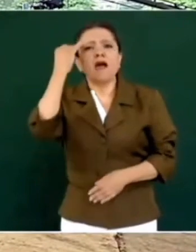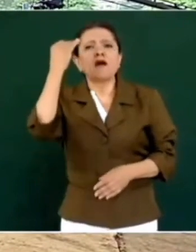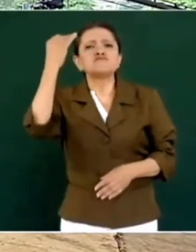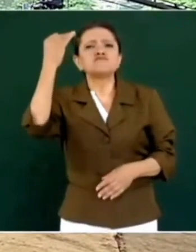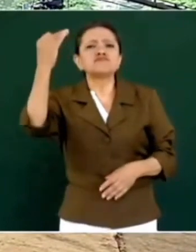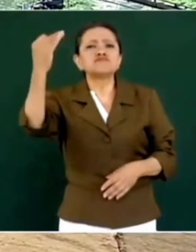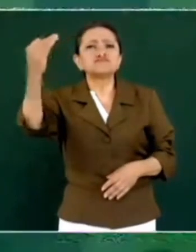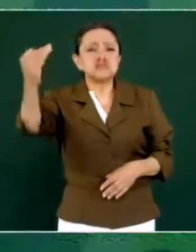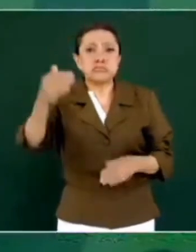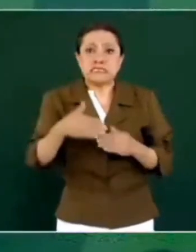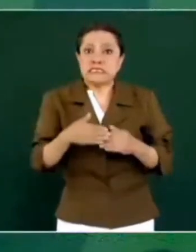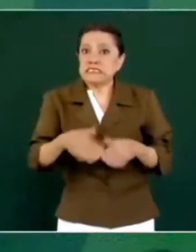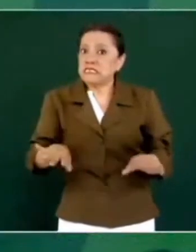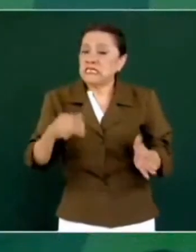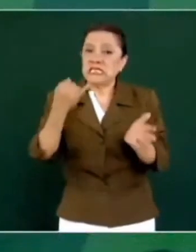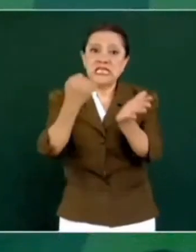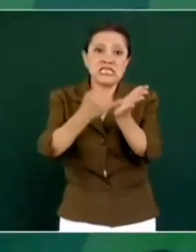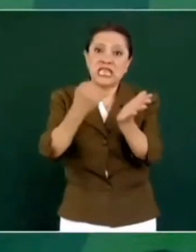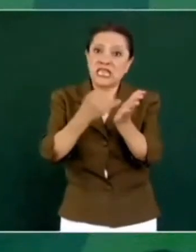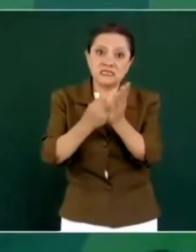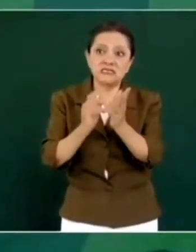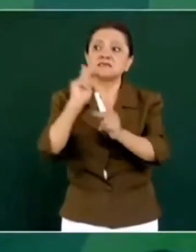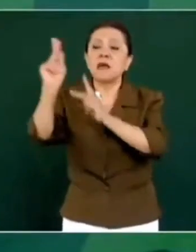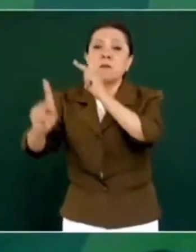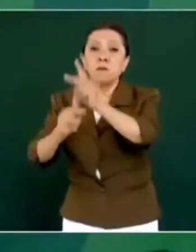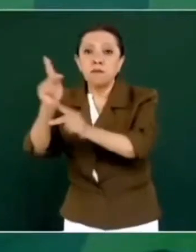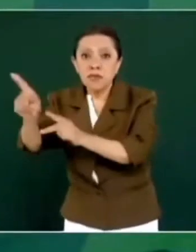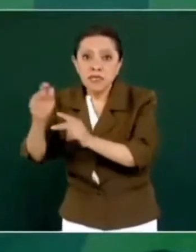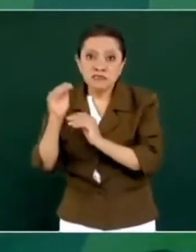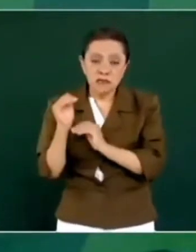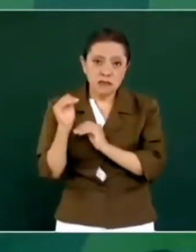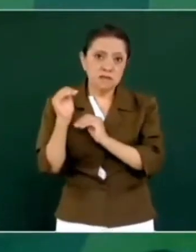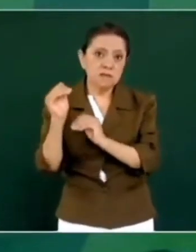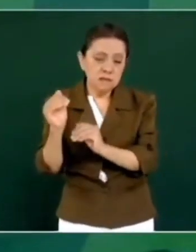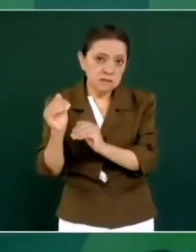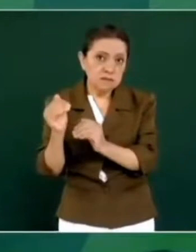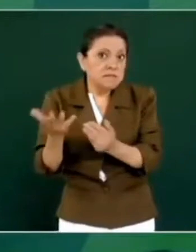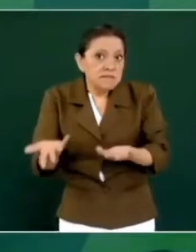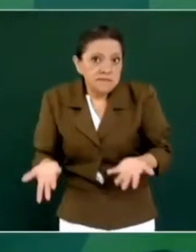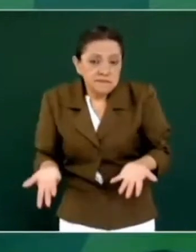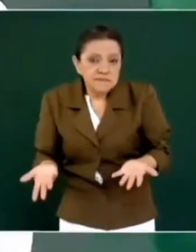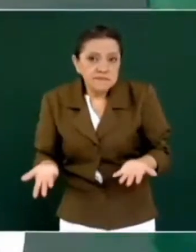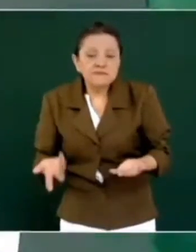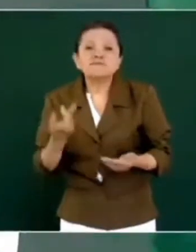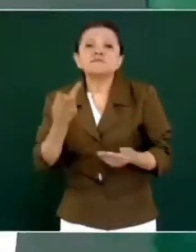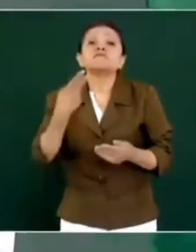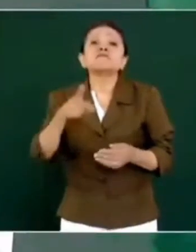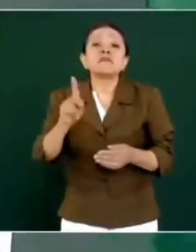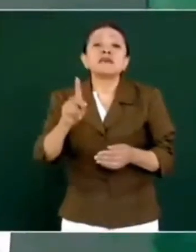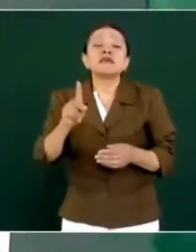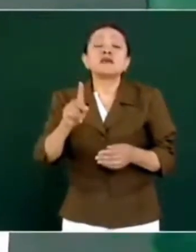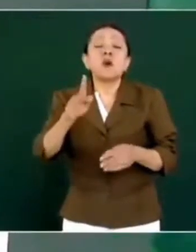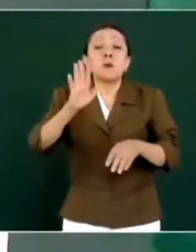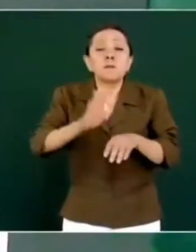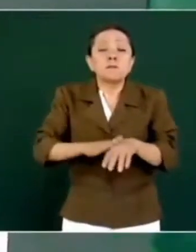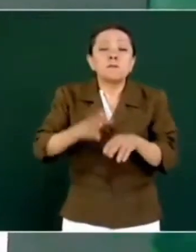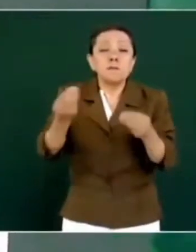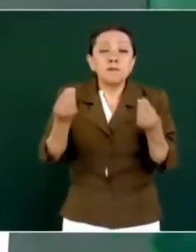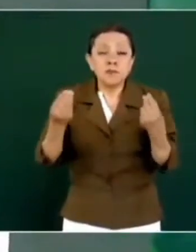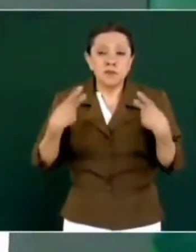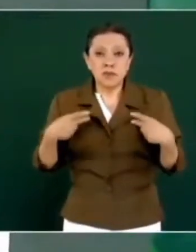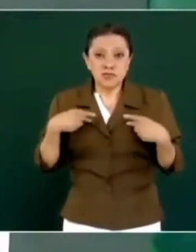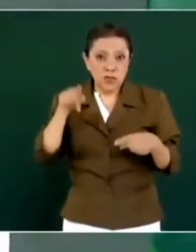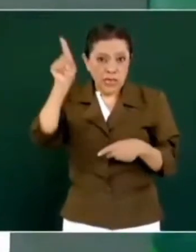sin intereses. Bueno, la mayoría de la gente allí en